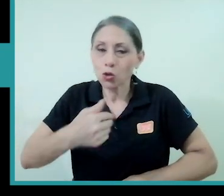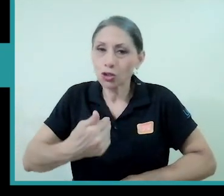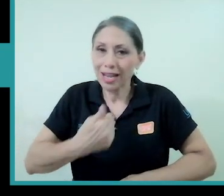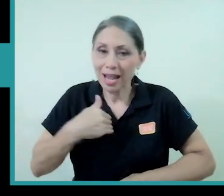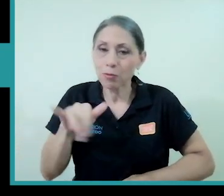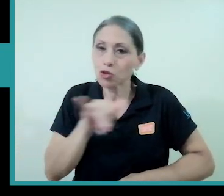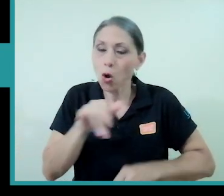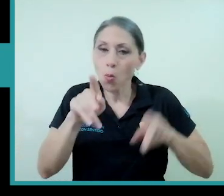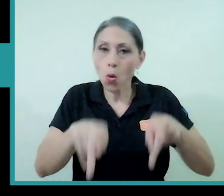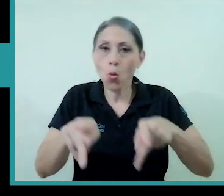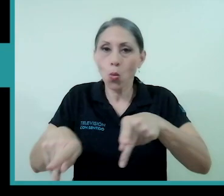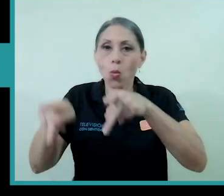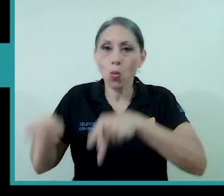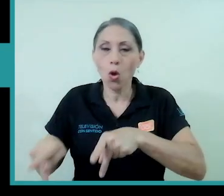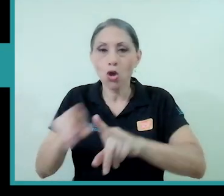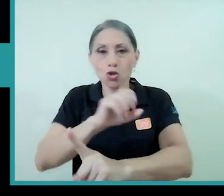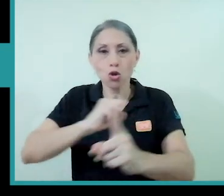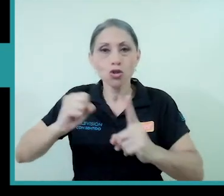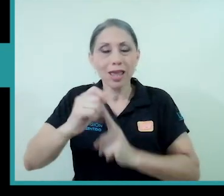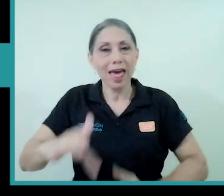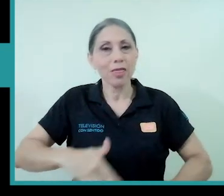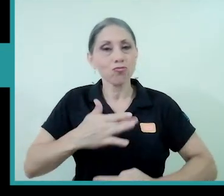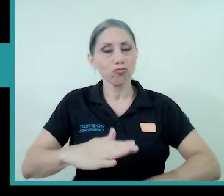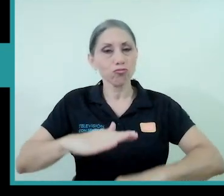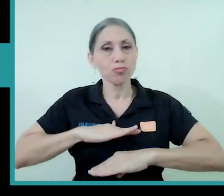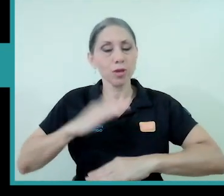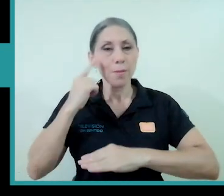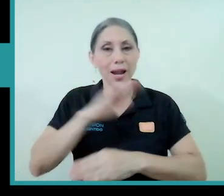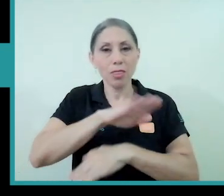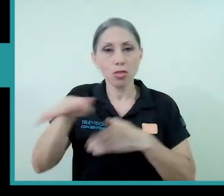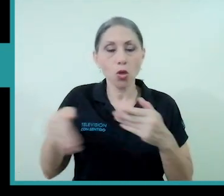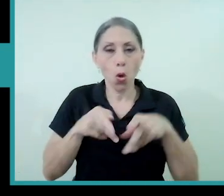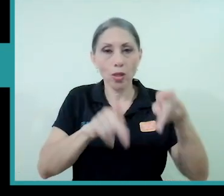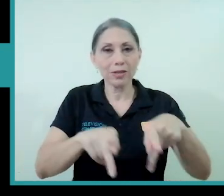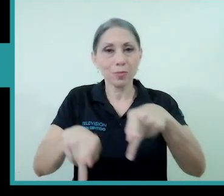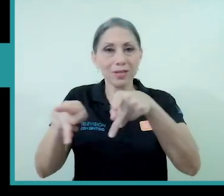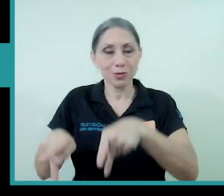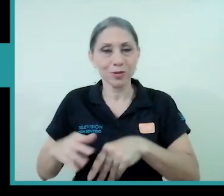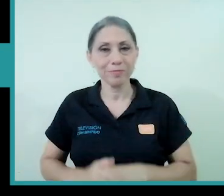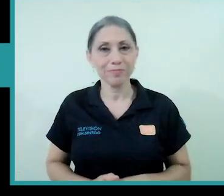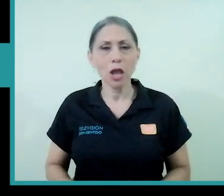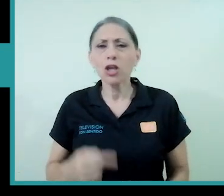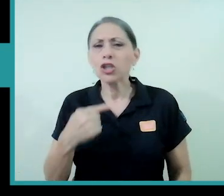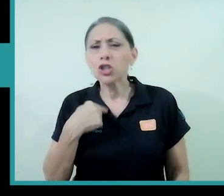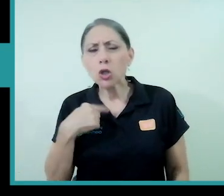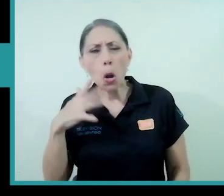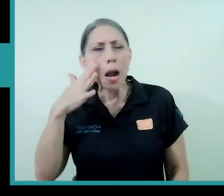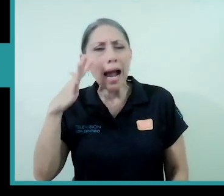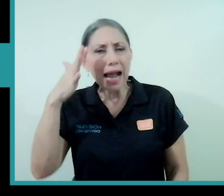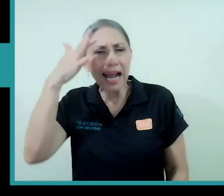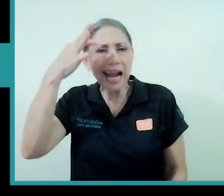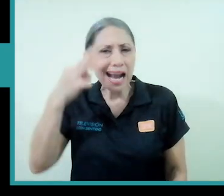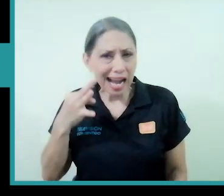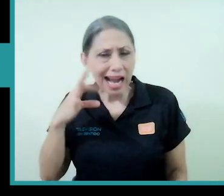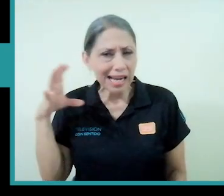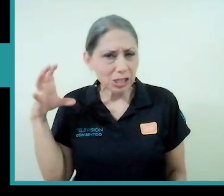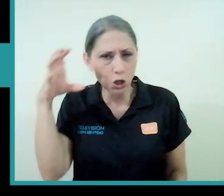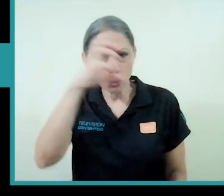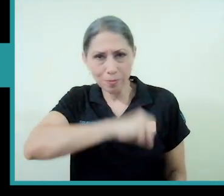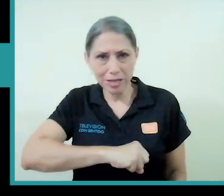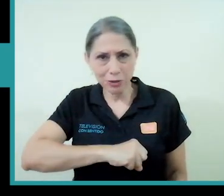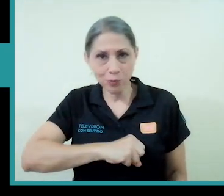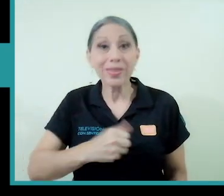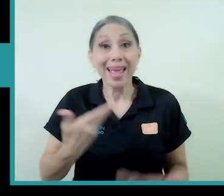sociedad de bienestar para todos y todas entonces yo tengo mi sospecha ¿verdad? Y hay estudios que